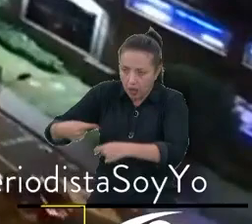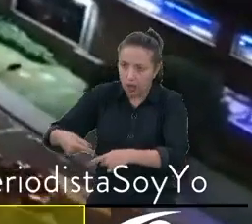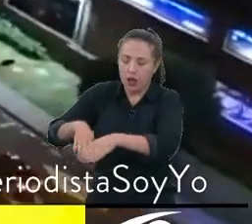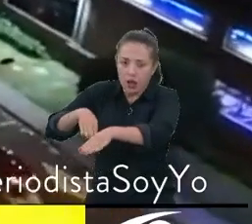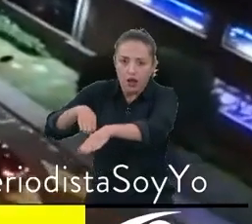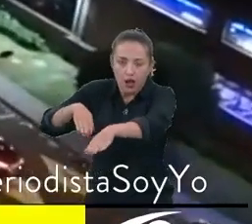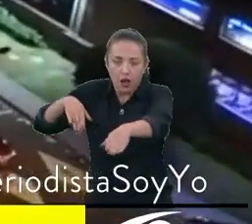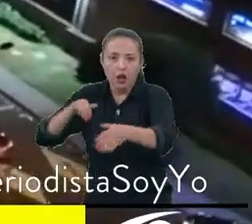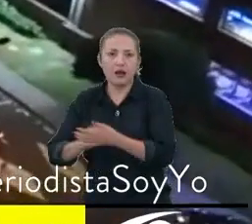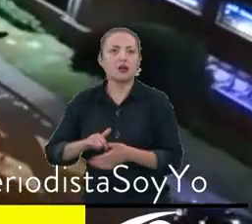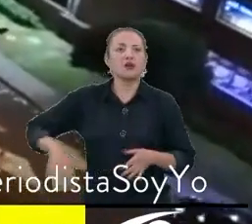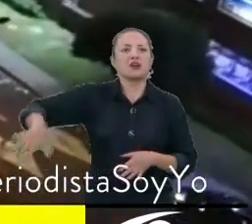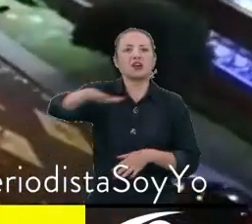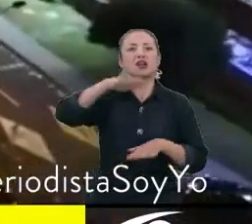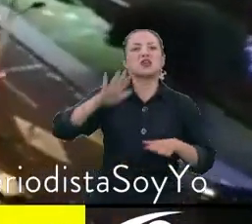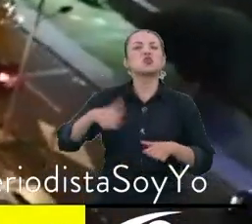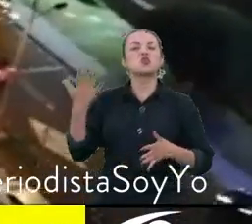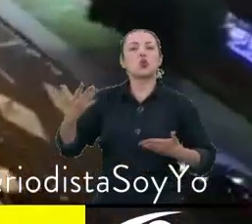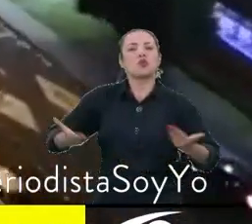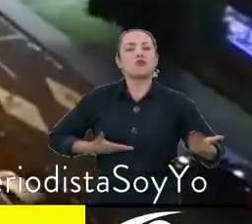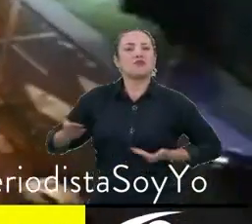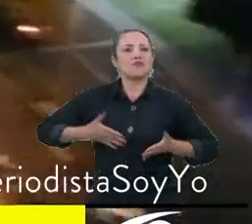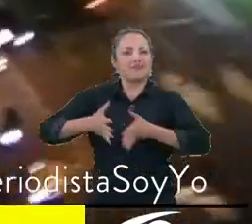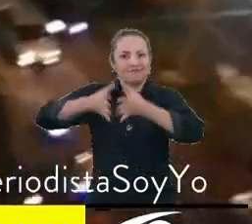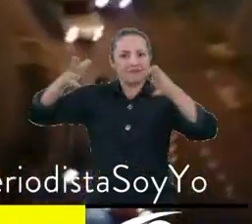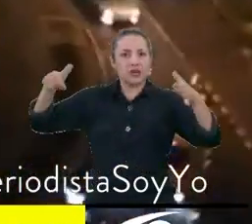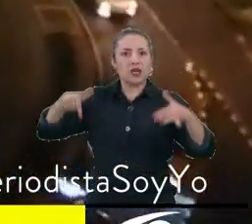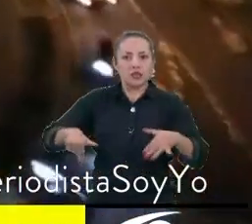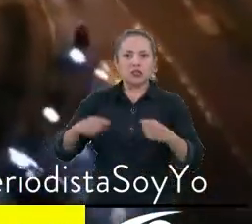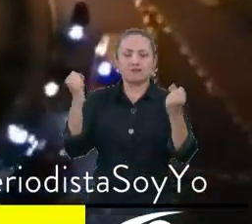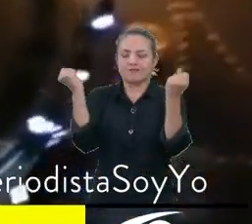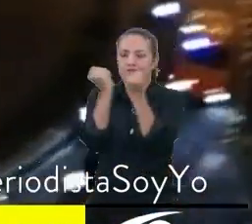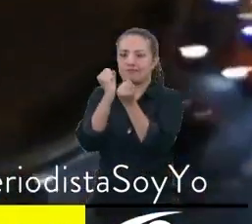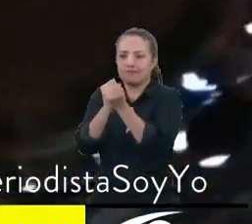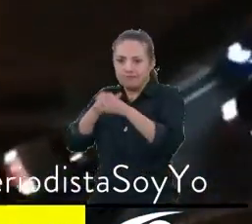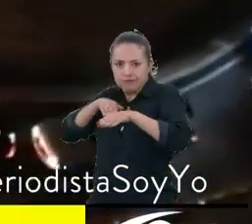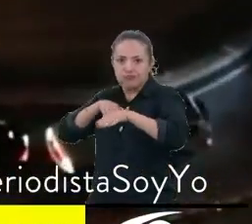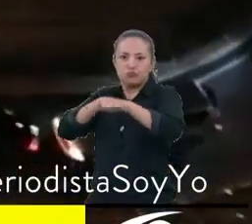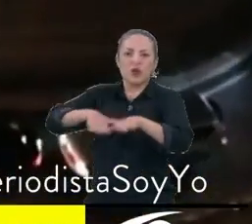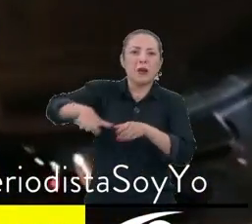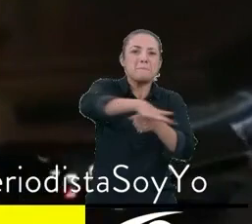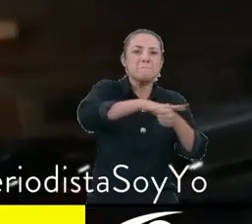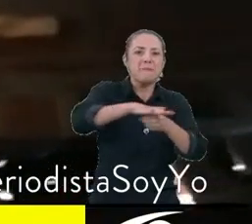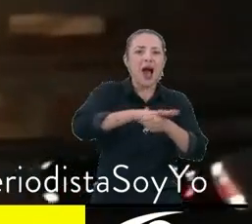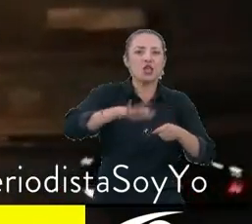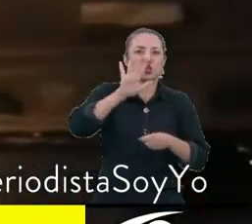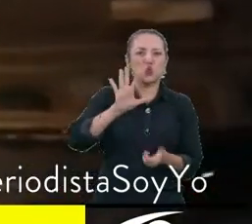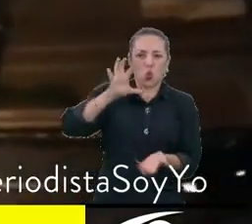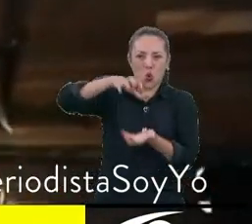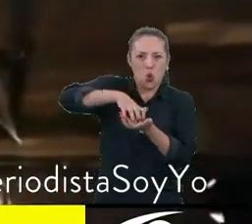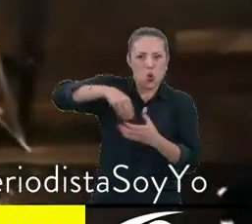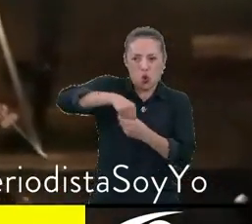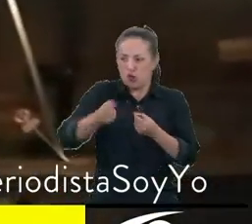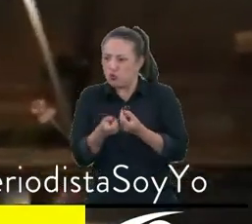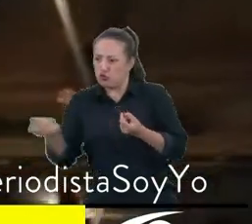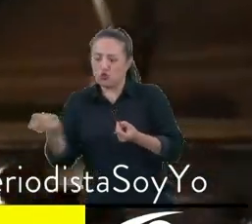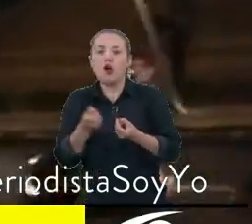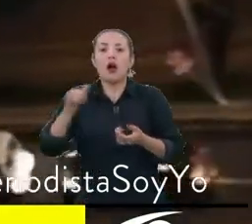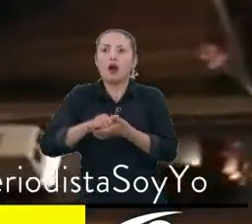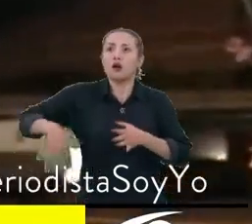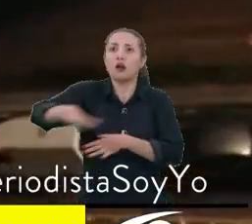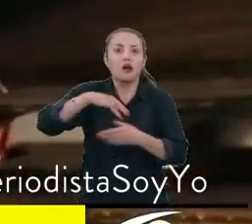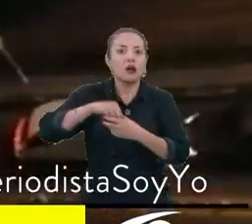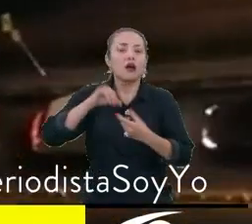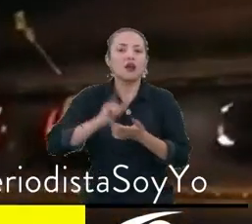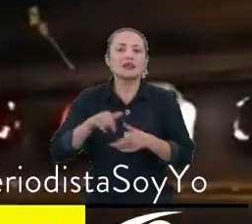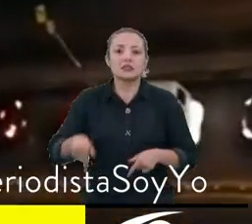El centro comercial Parque La Colina causa una gran afectación a la movilidad del barrio Colina Campestre. Desde hace un tiempo, este establecimiento